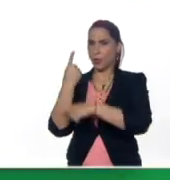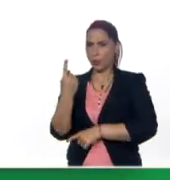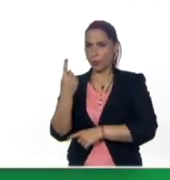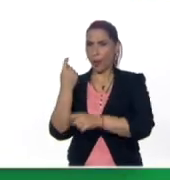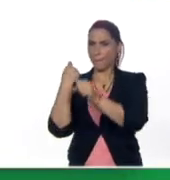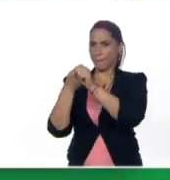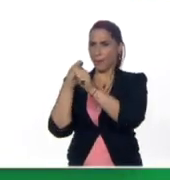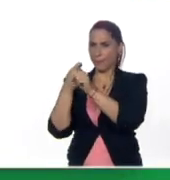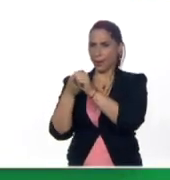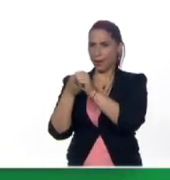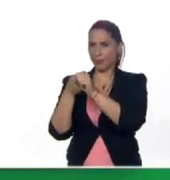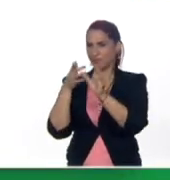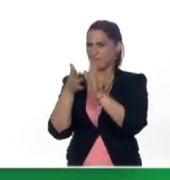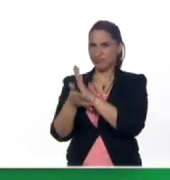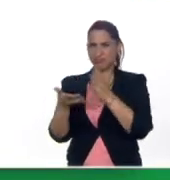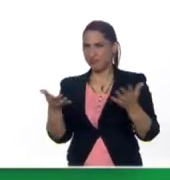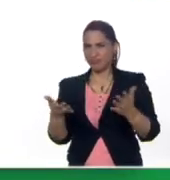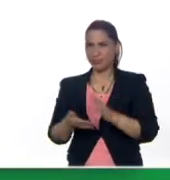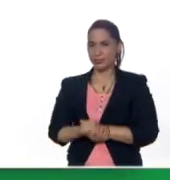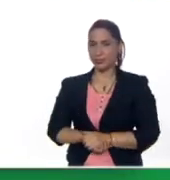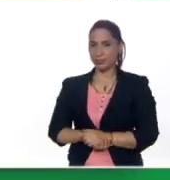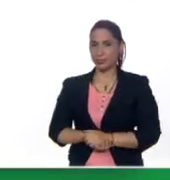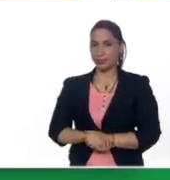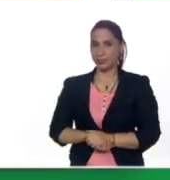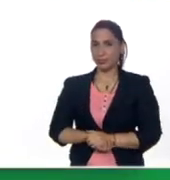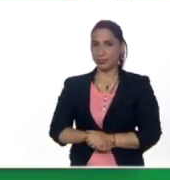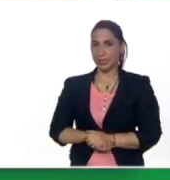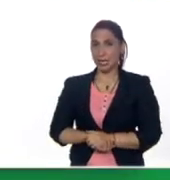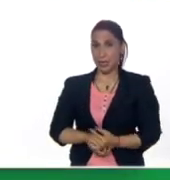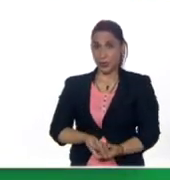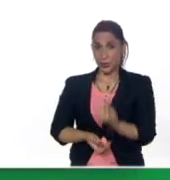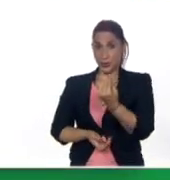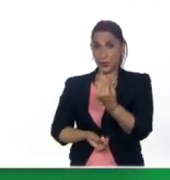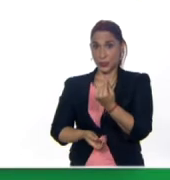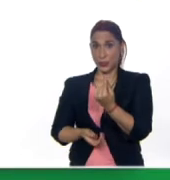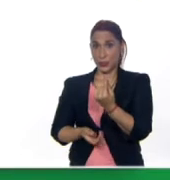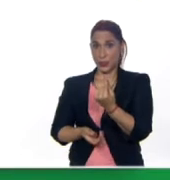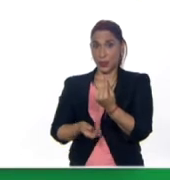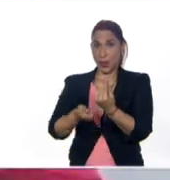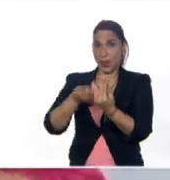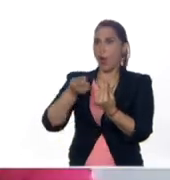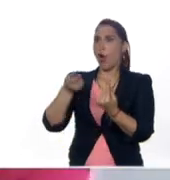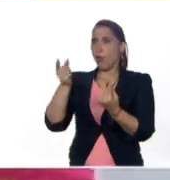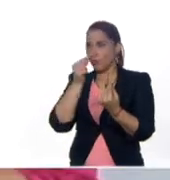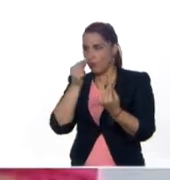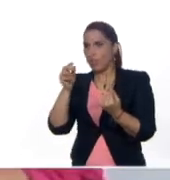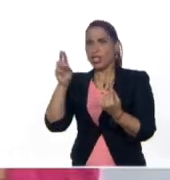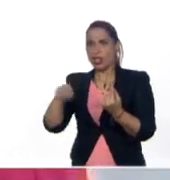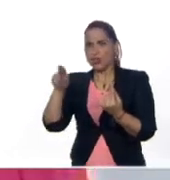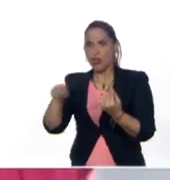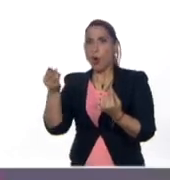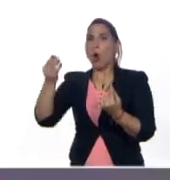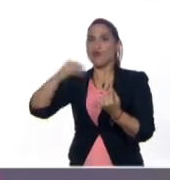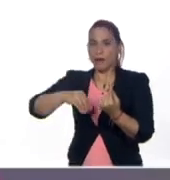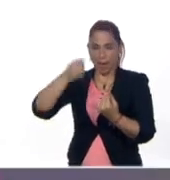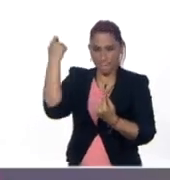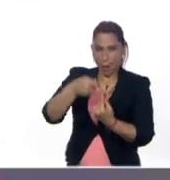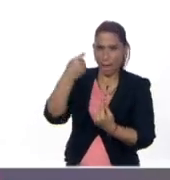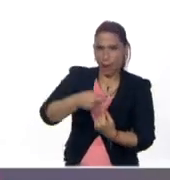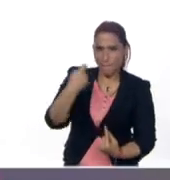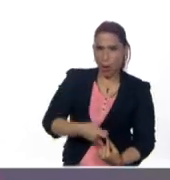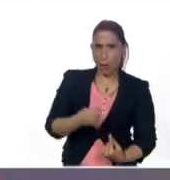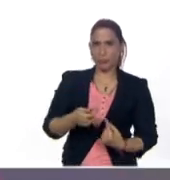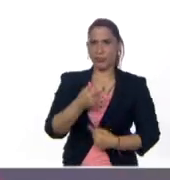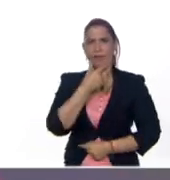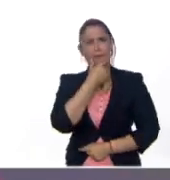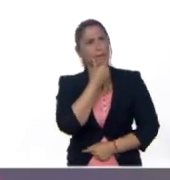un clavito clavó Pablito. El clavito se desclavó y Pablito otra vez lo clavó. Un poquito, un no es